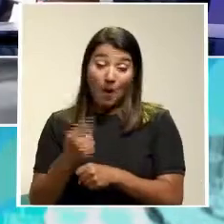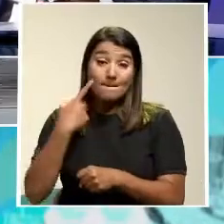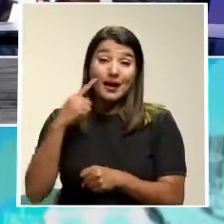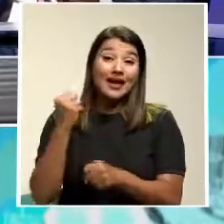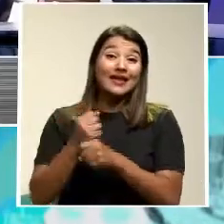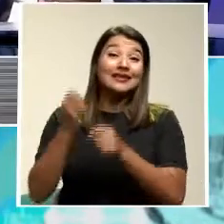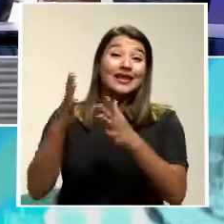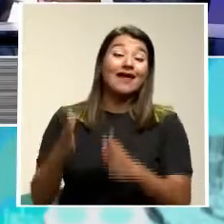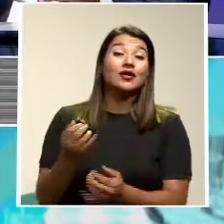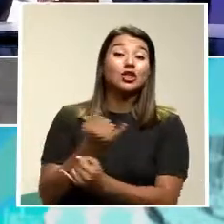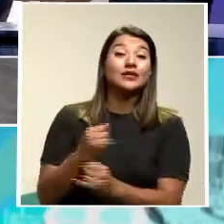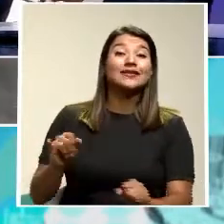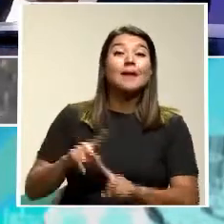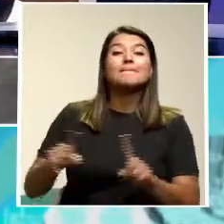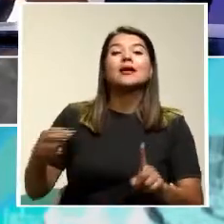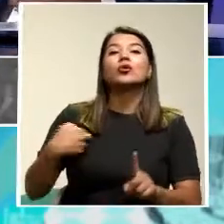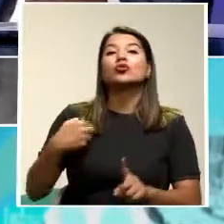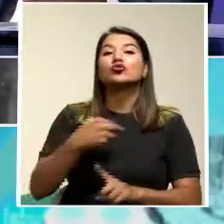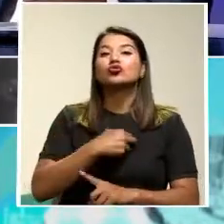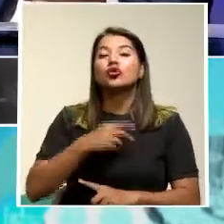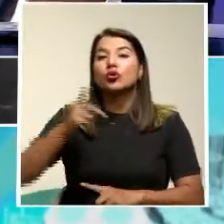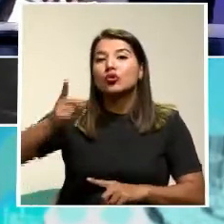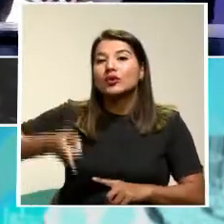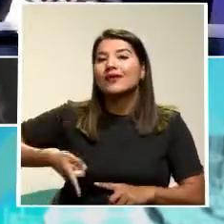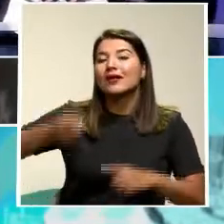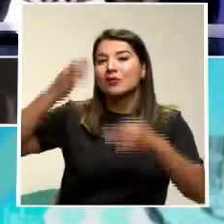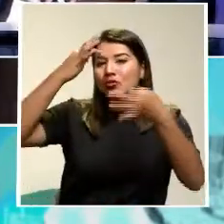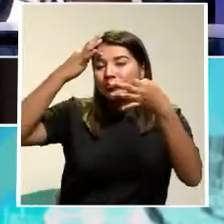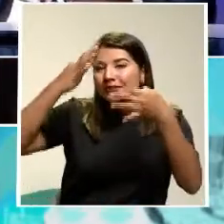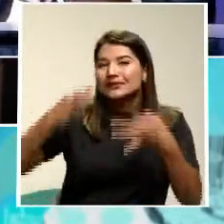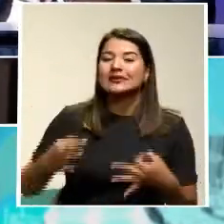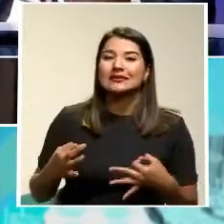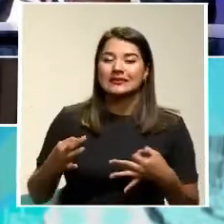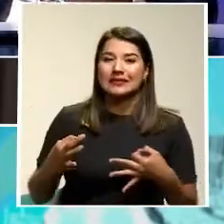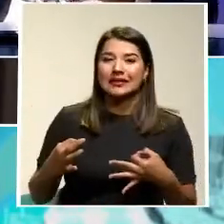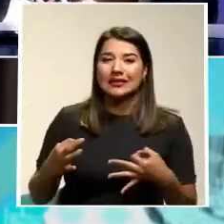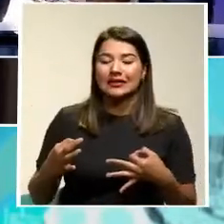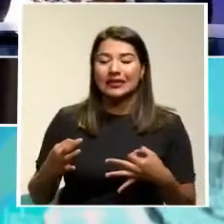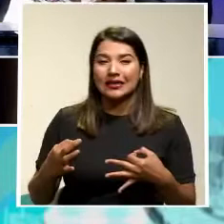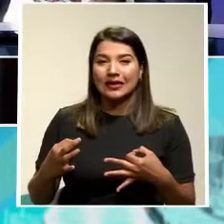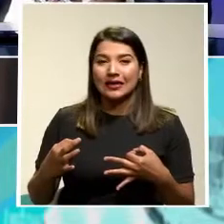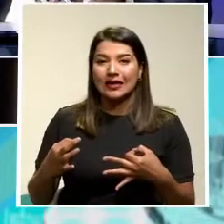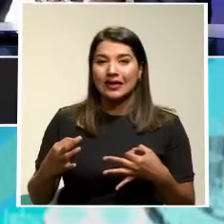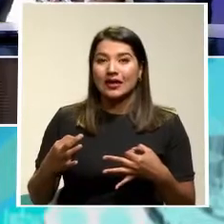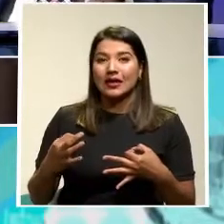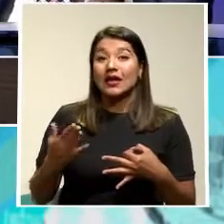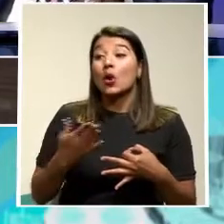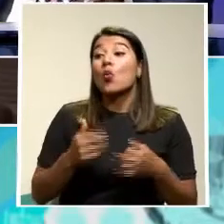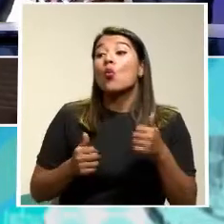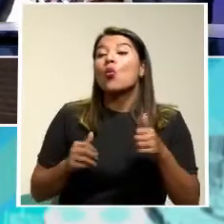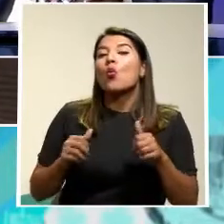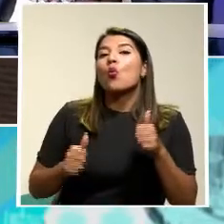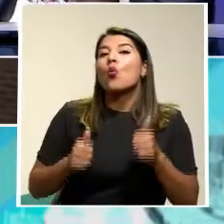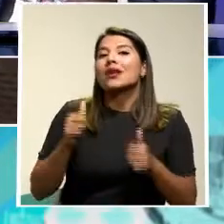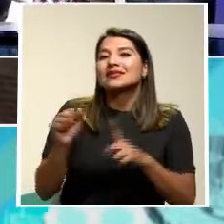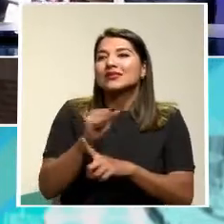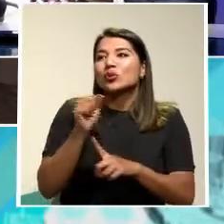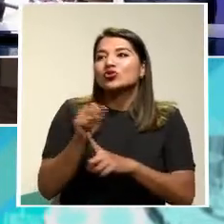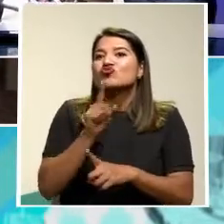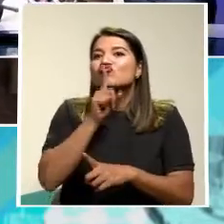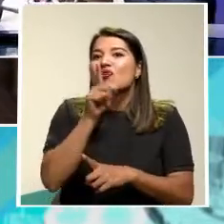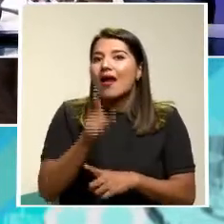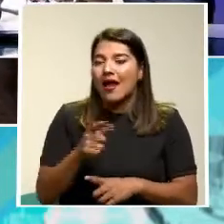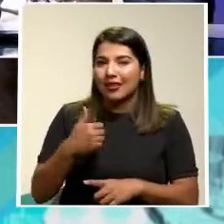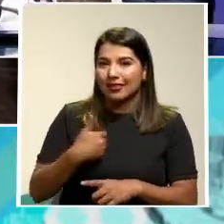tenemos que definir Y traer el tema A la palestra A nivel nacional De discutir Qué realidad jurídica Tienen estas personas Pero